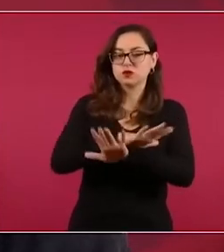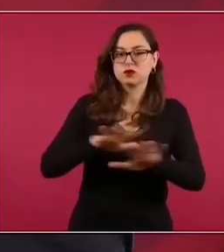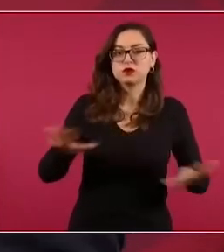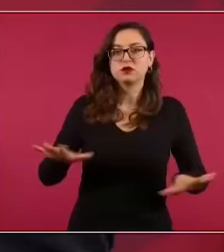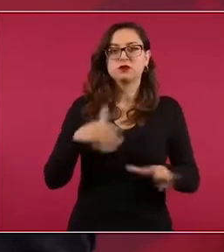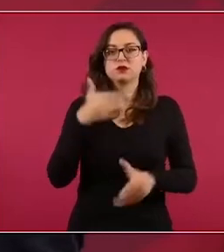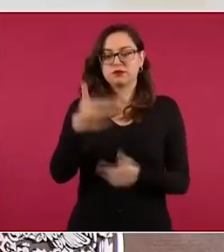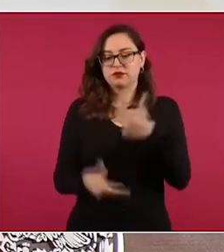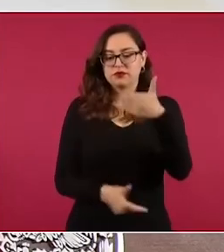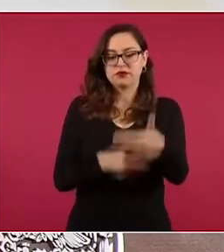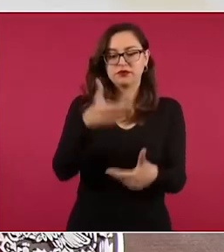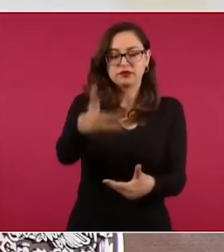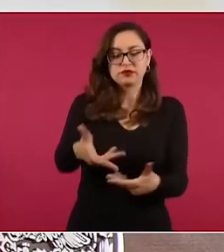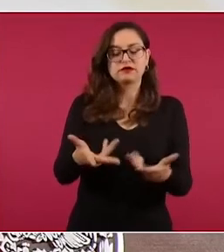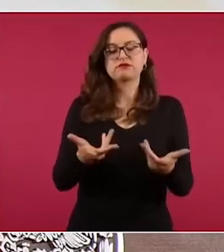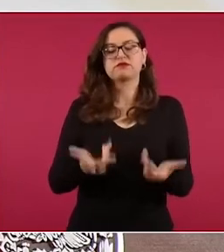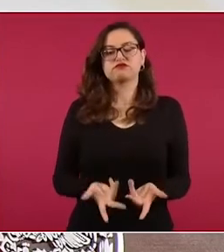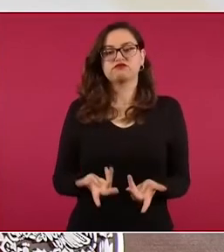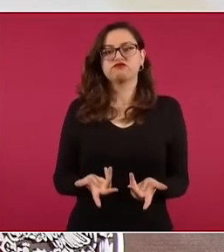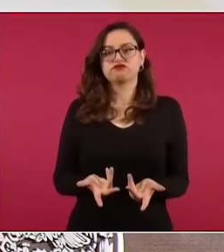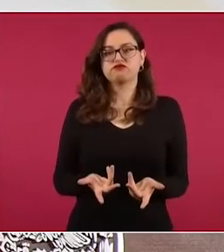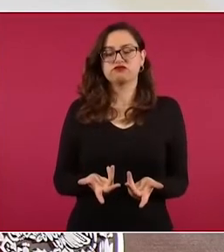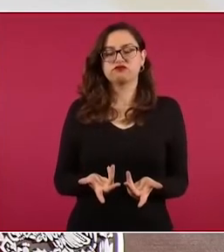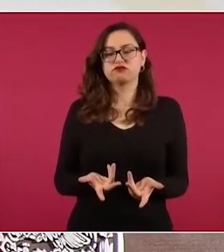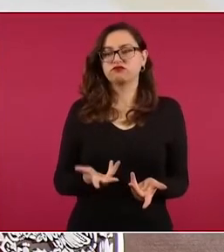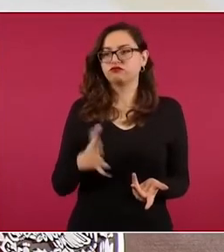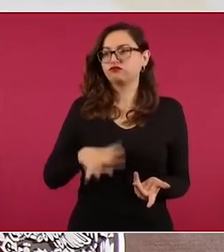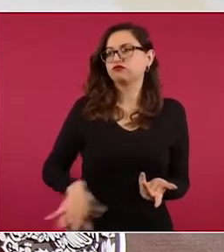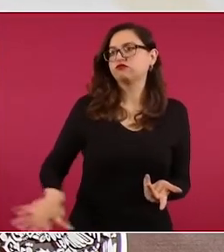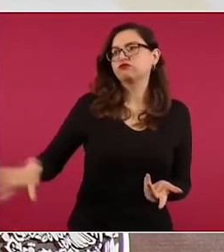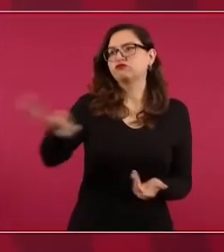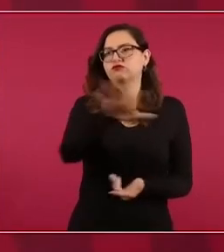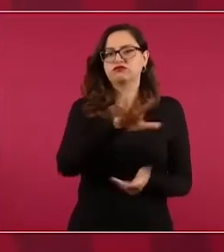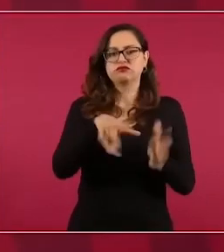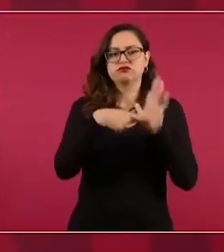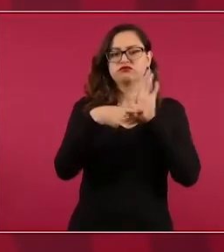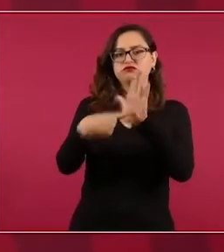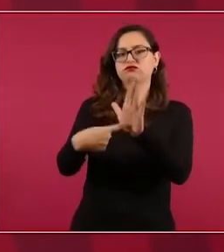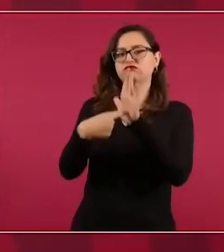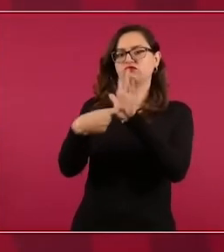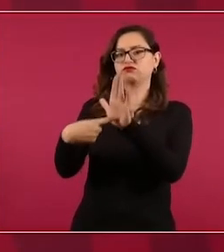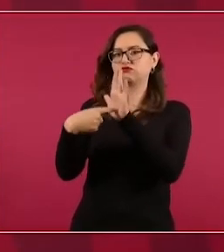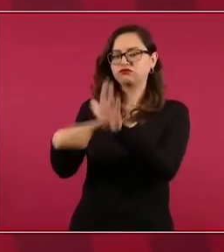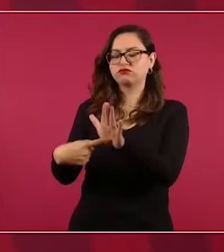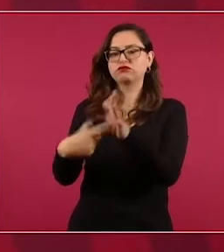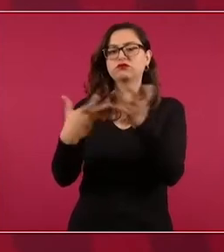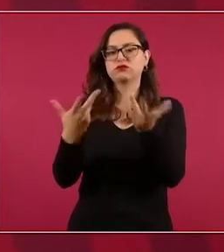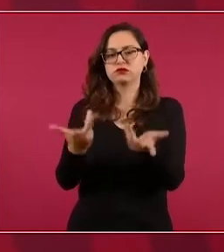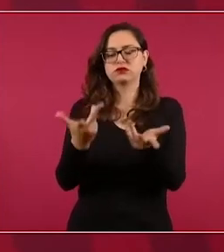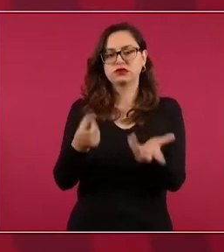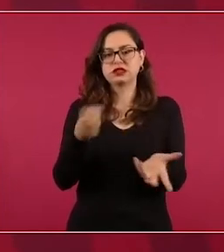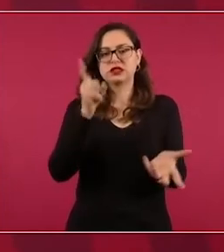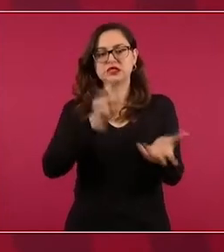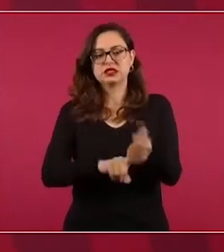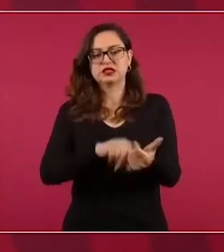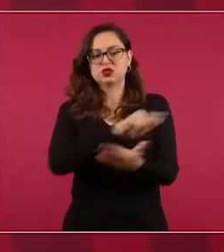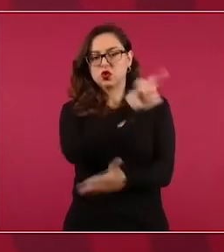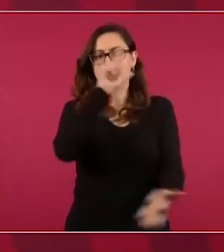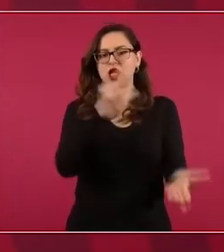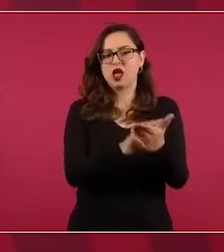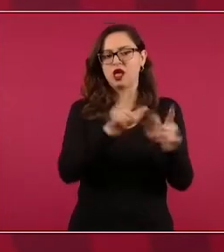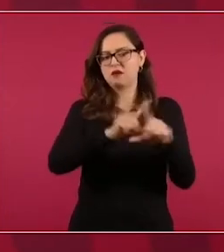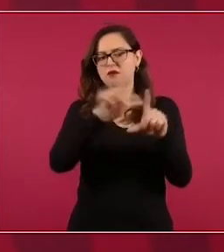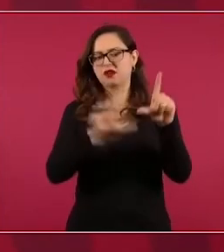tengamos conocimiento de lo que dicen nuestras leyes.